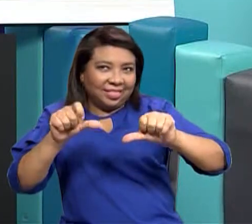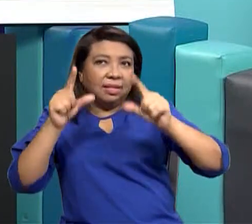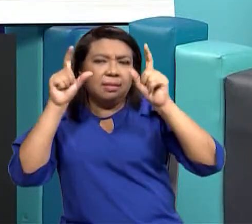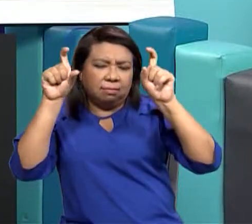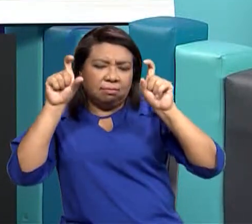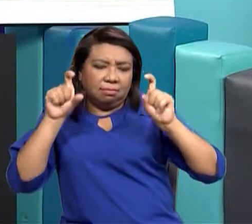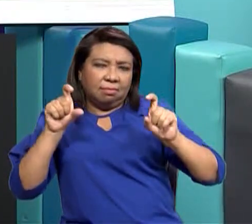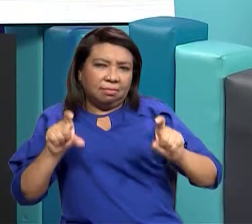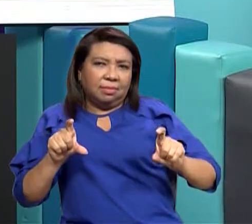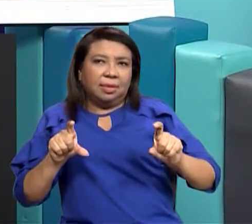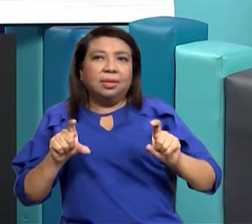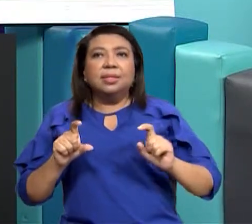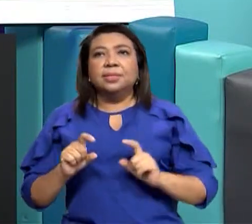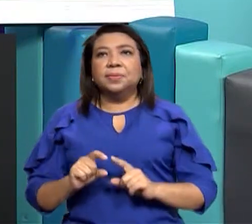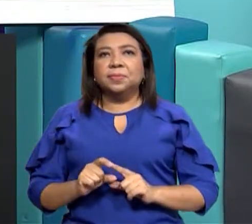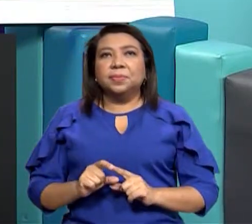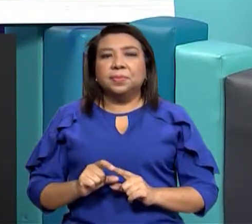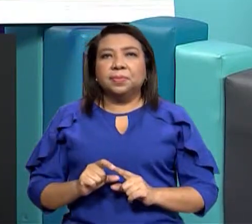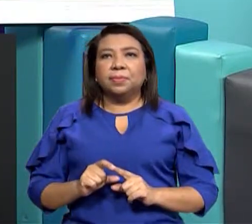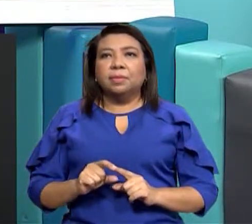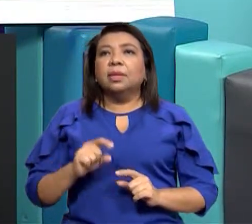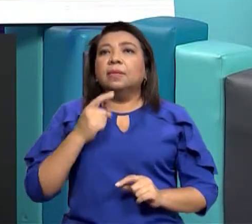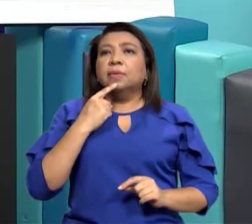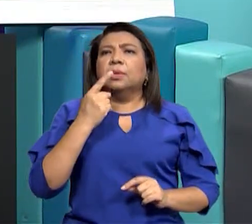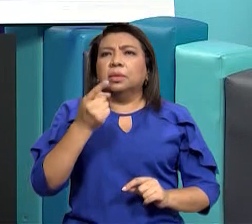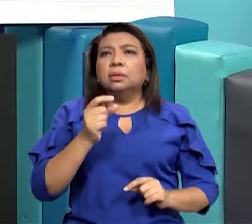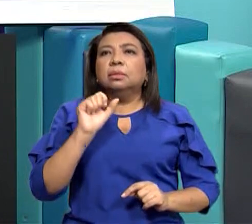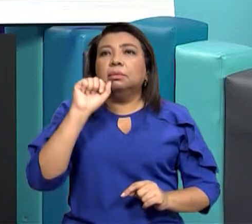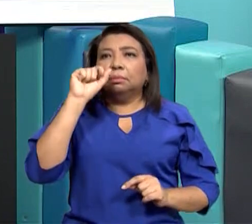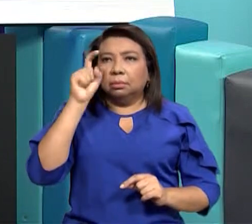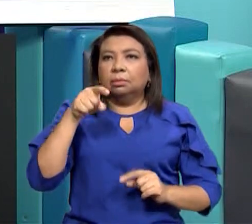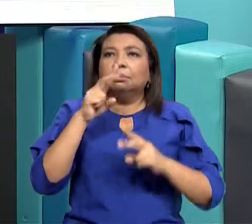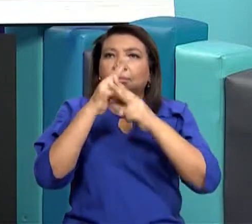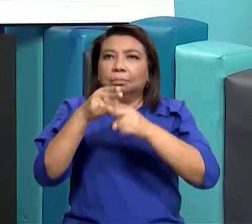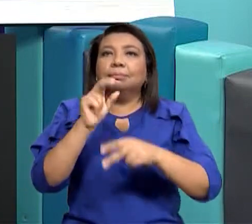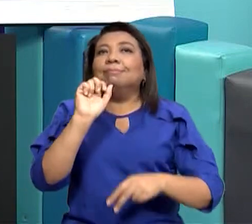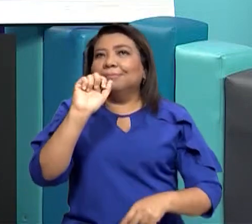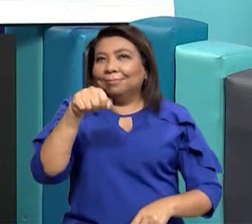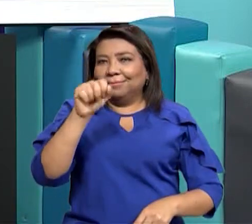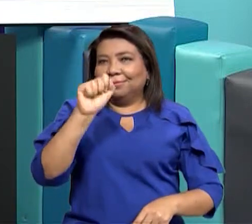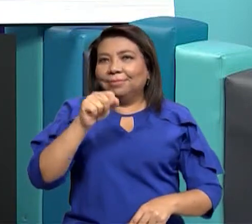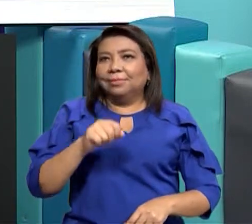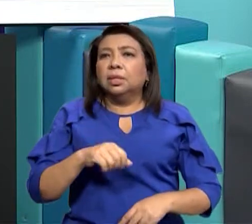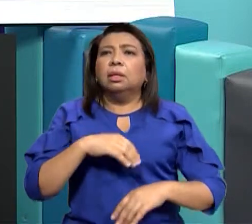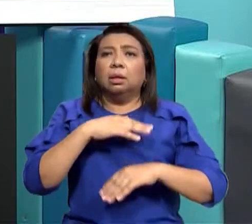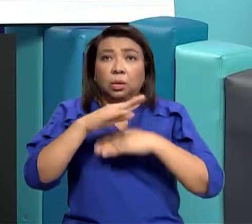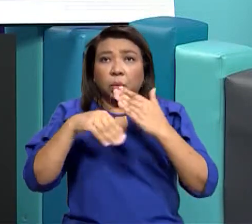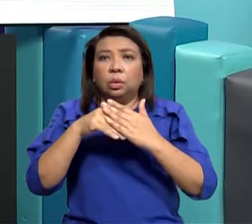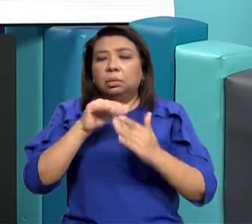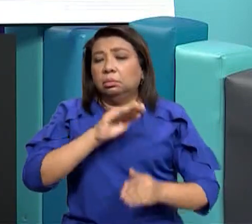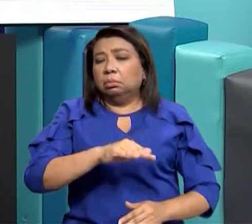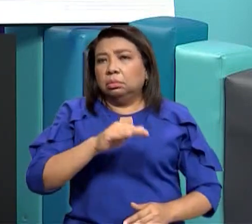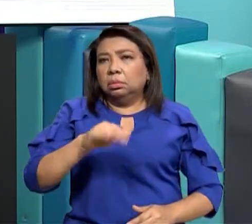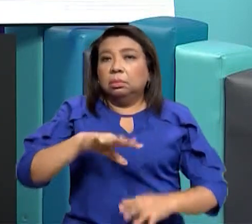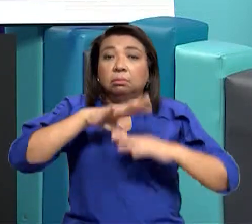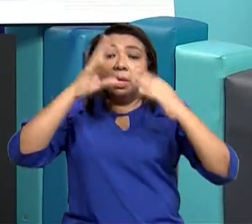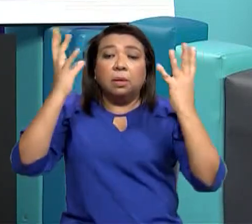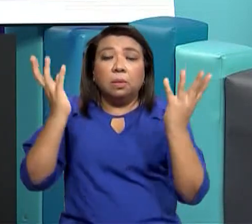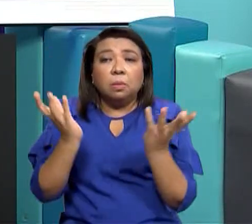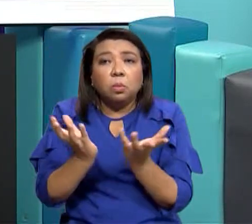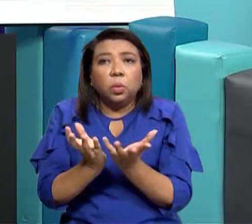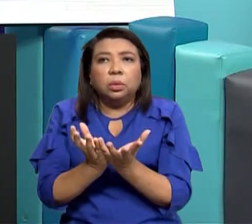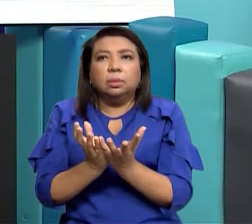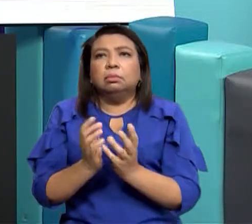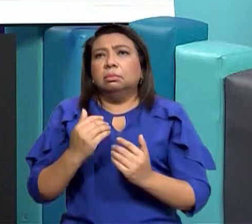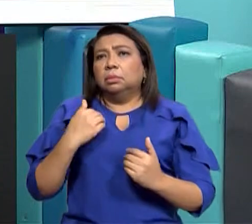educación entonces esto es tengo derecho a ir a la escuela si todos los niños del mundo tenemos los